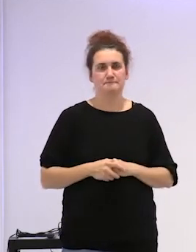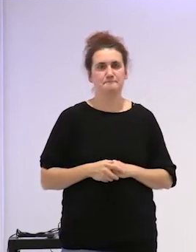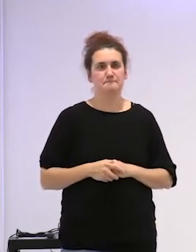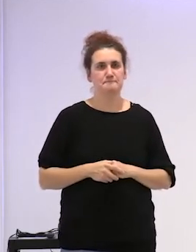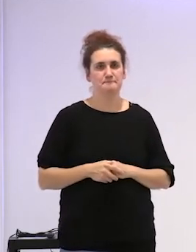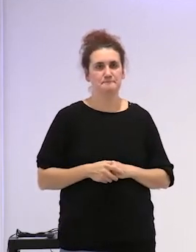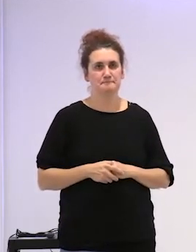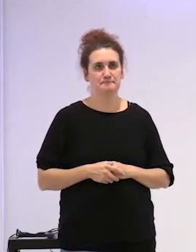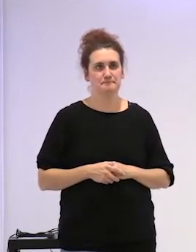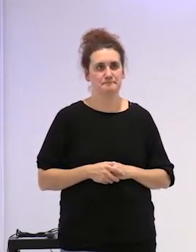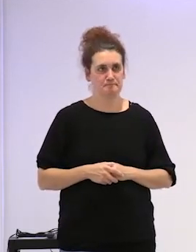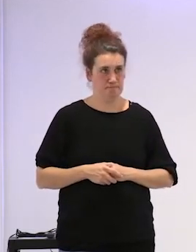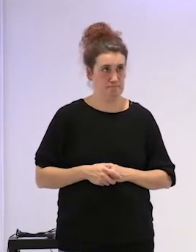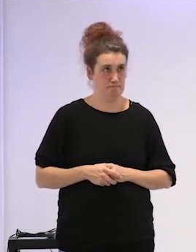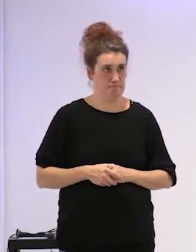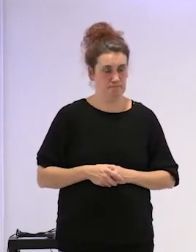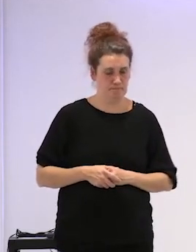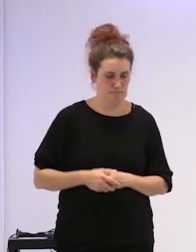bien